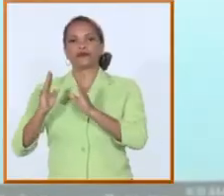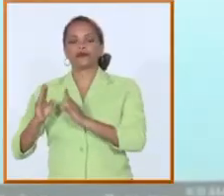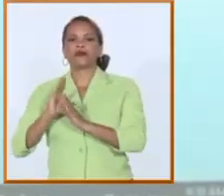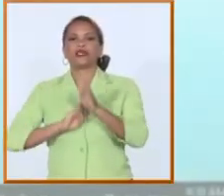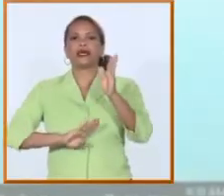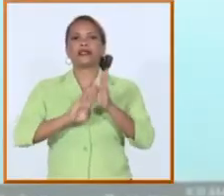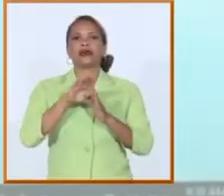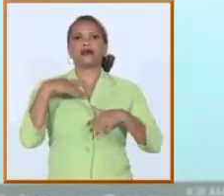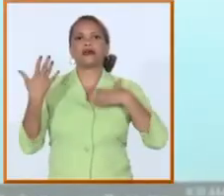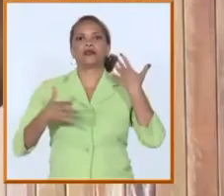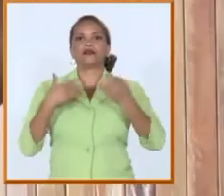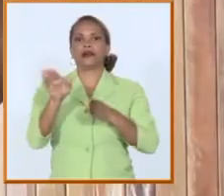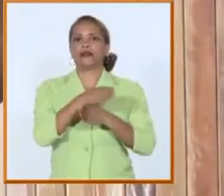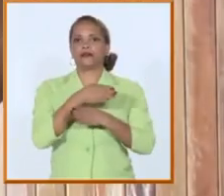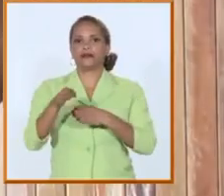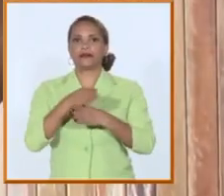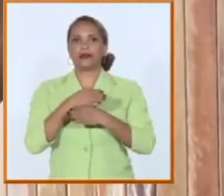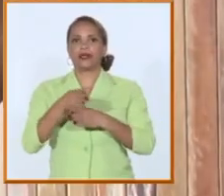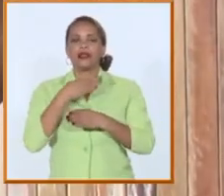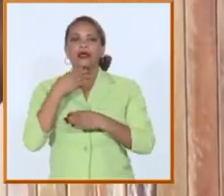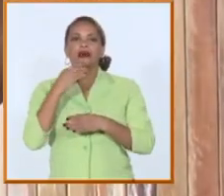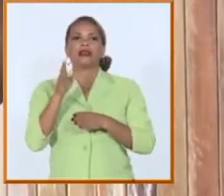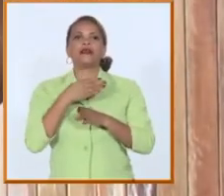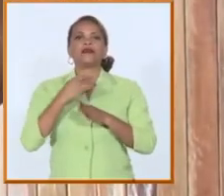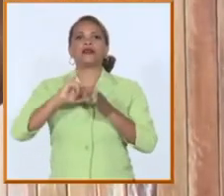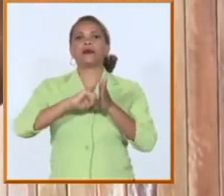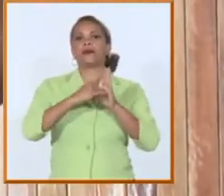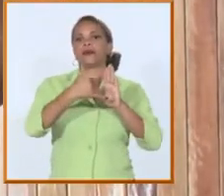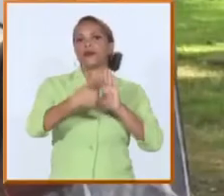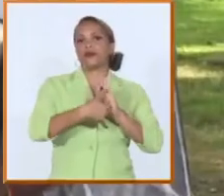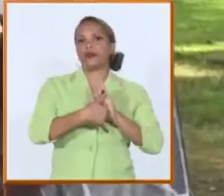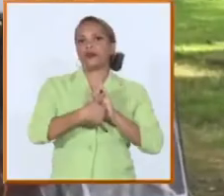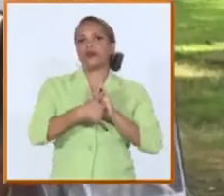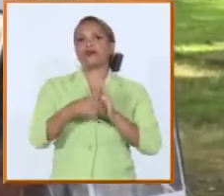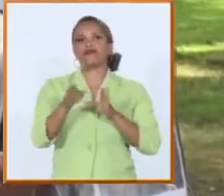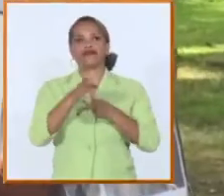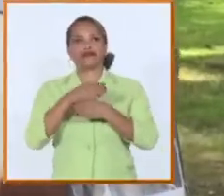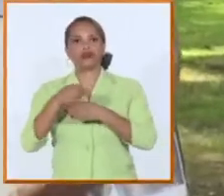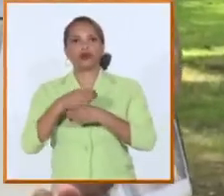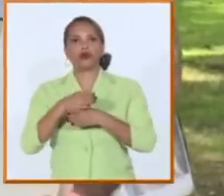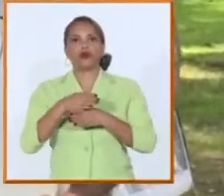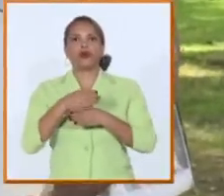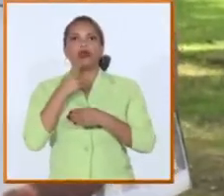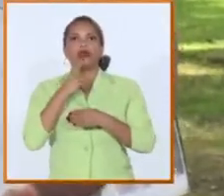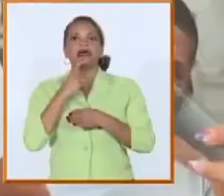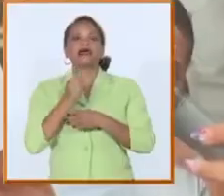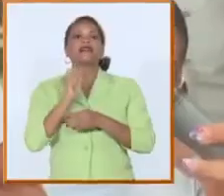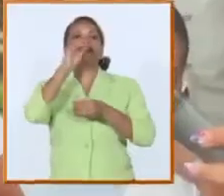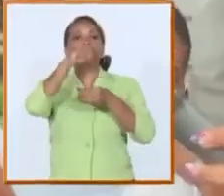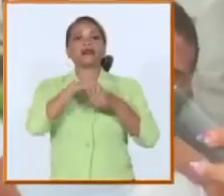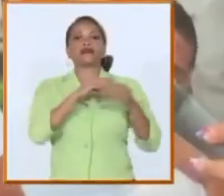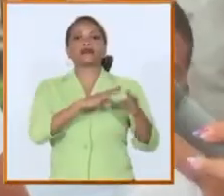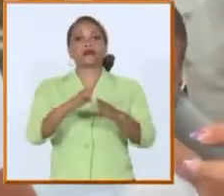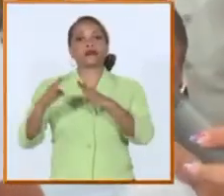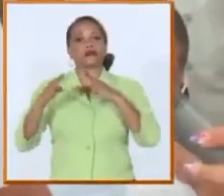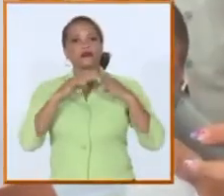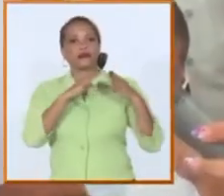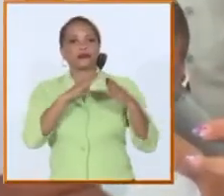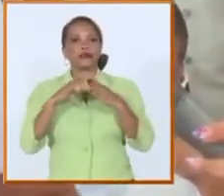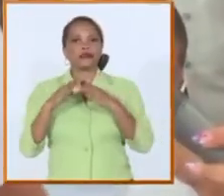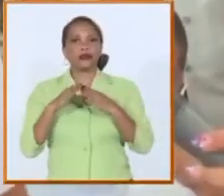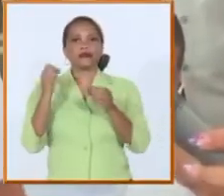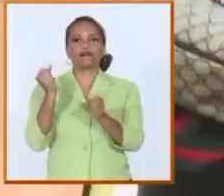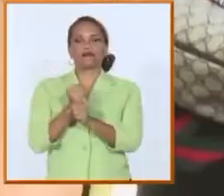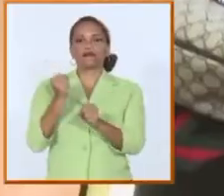contenido extensionista el proyecto UCLV Vibra continuará impactando en las comunidades de la ciudad el